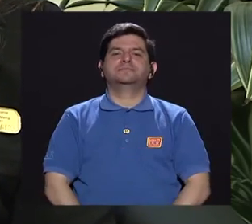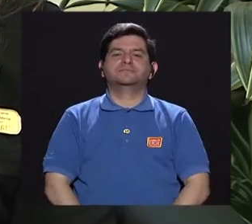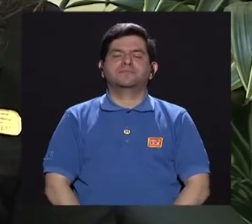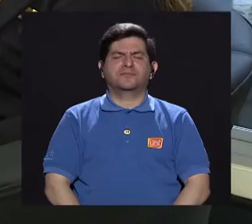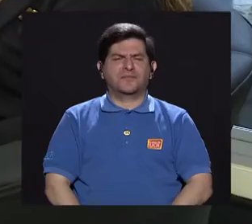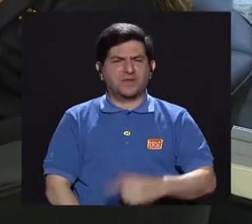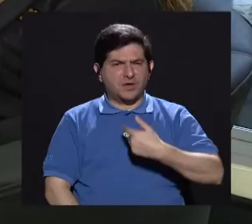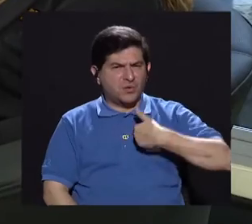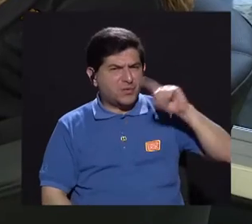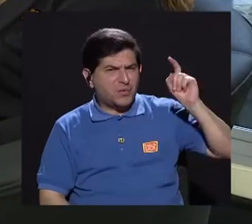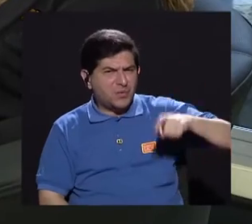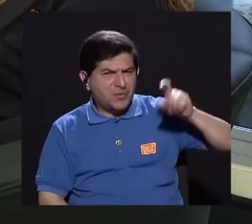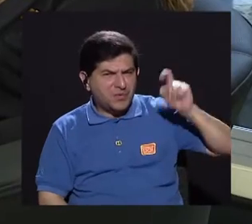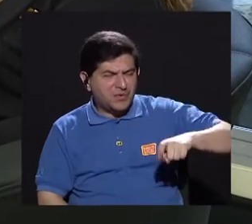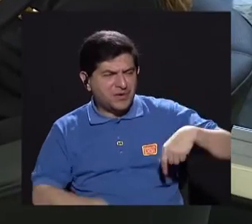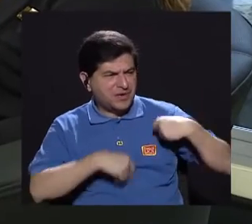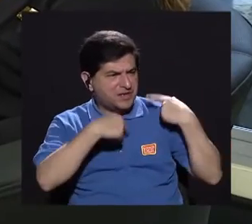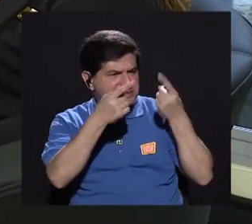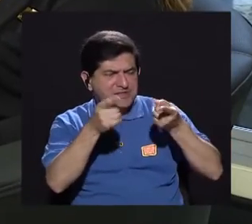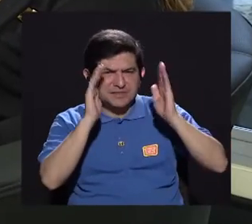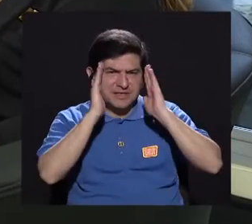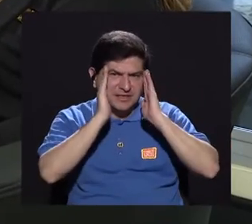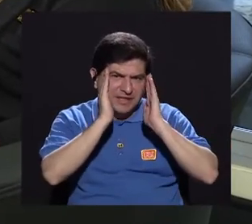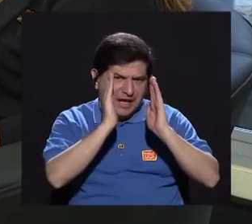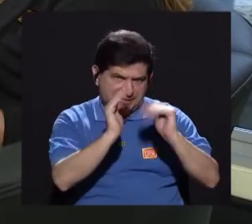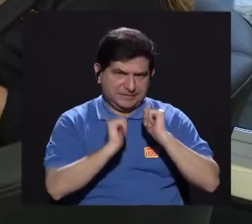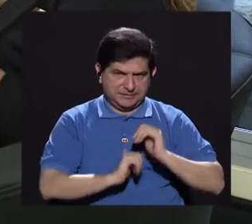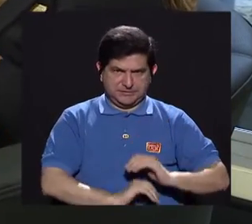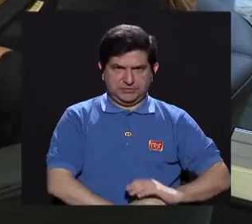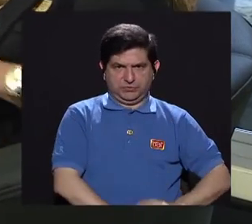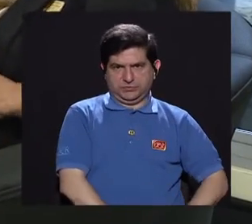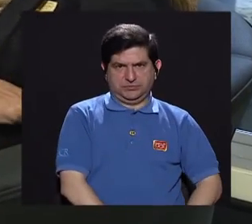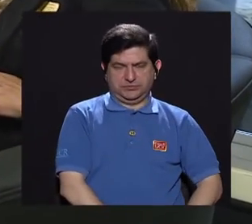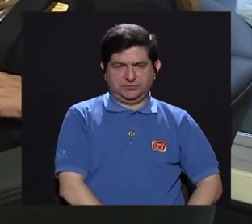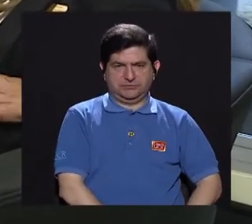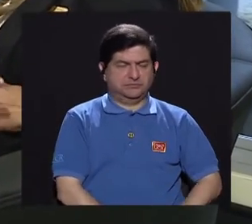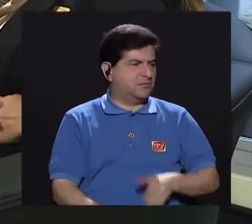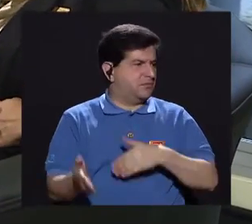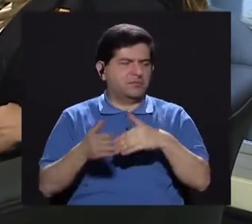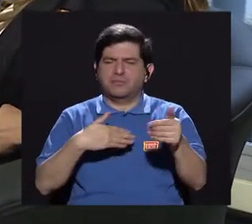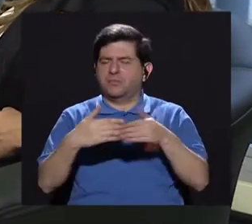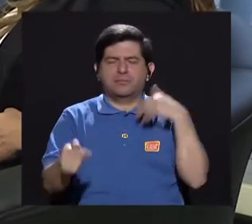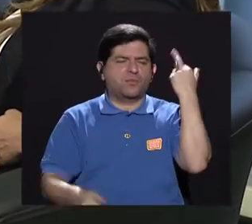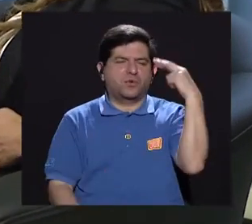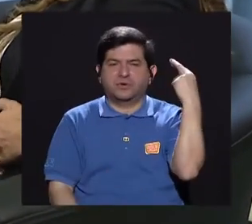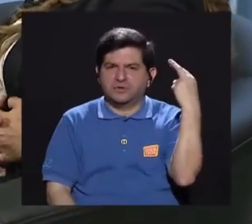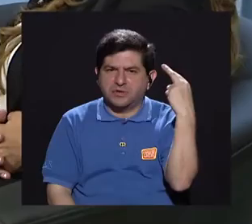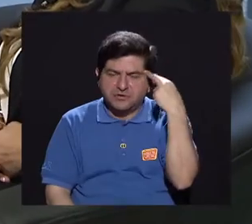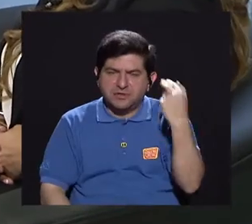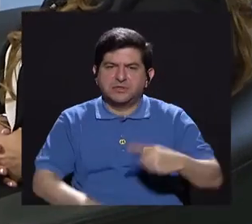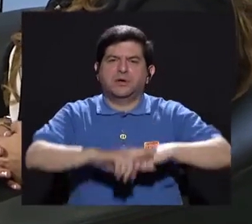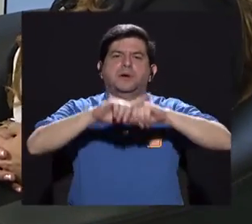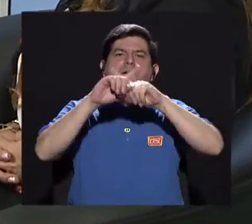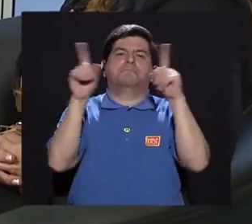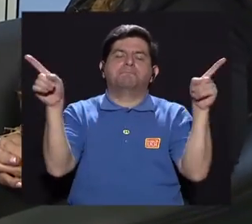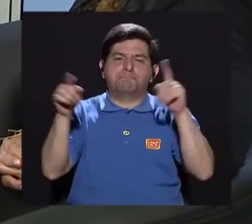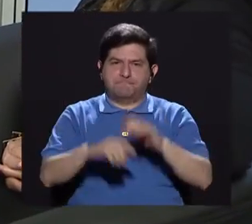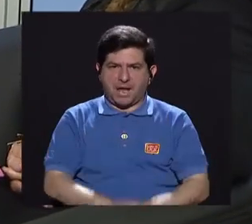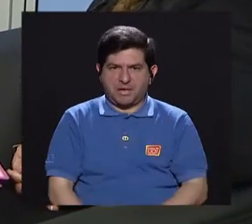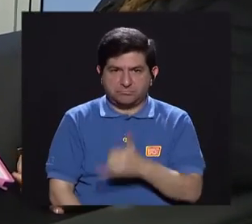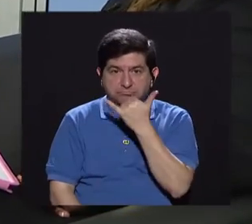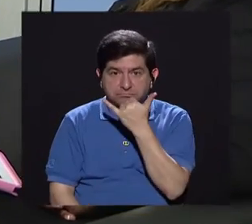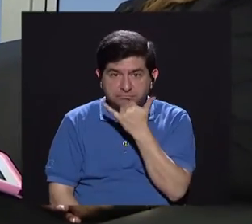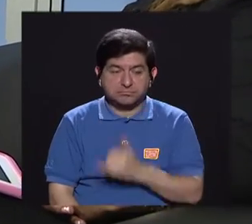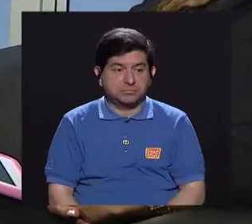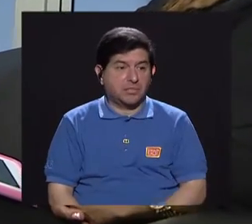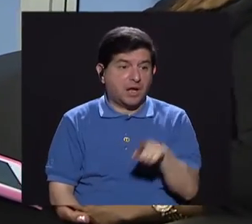Cuando uno requiere ir a la atención por cualquier causa, pero, bueno, resulta